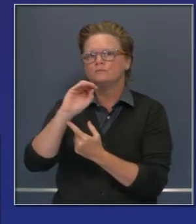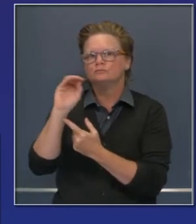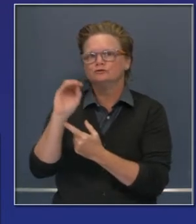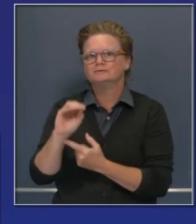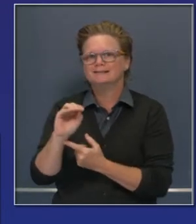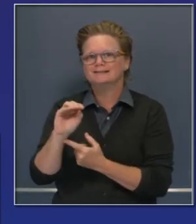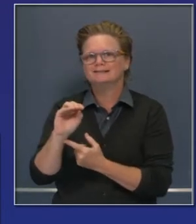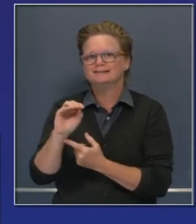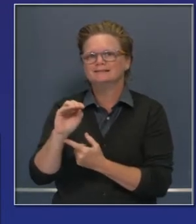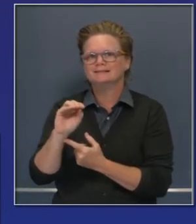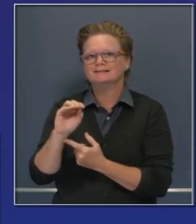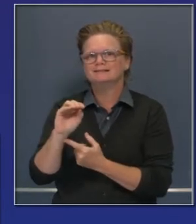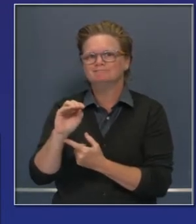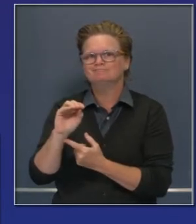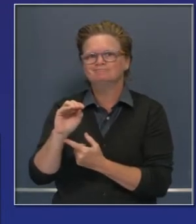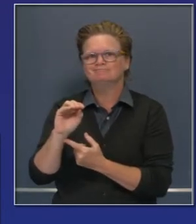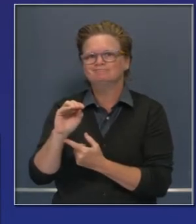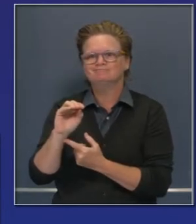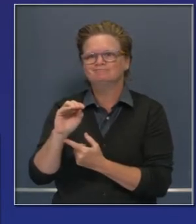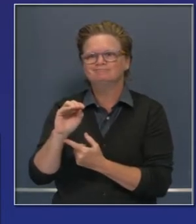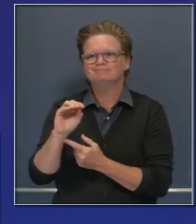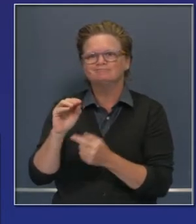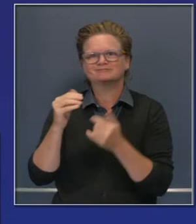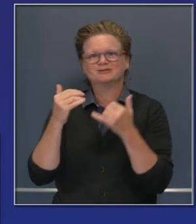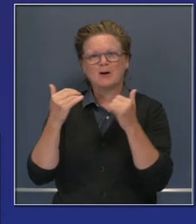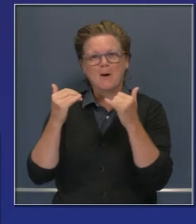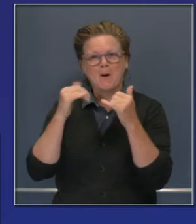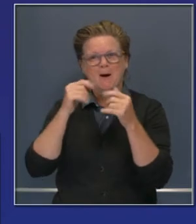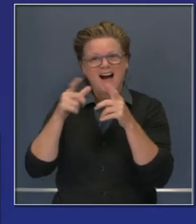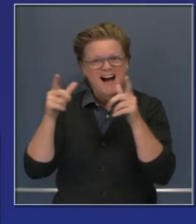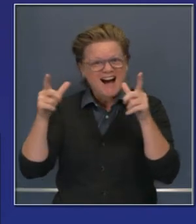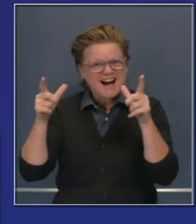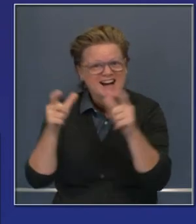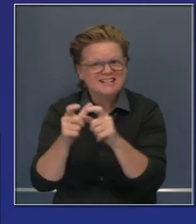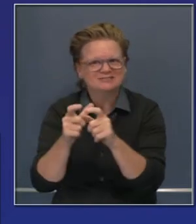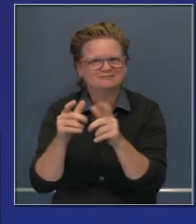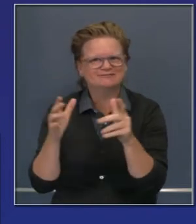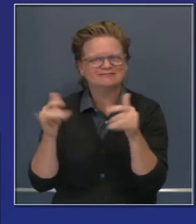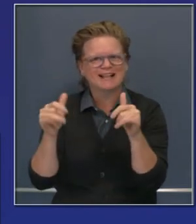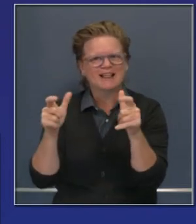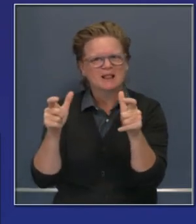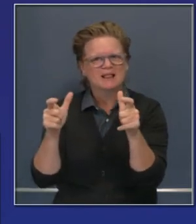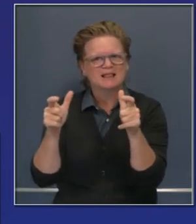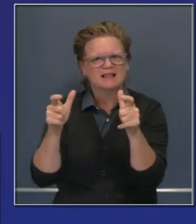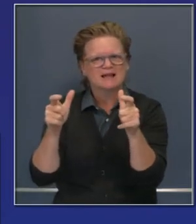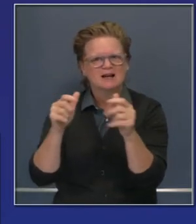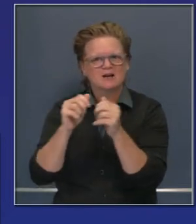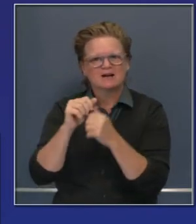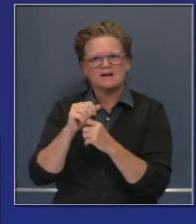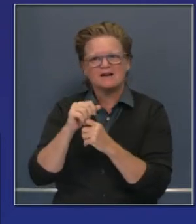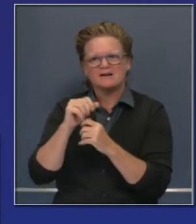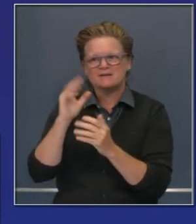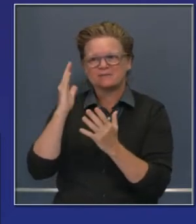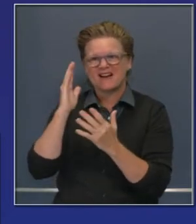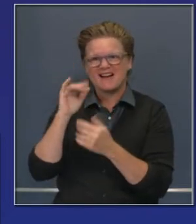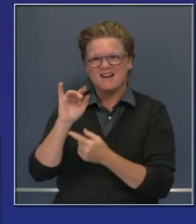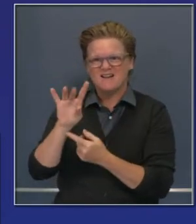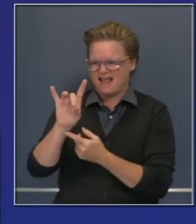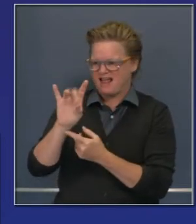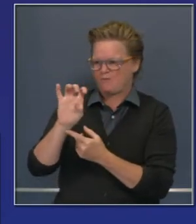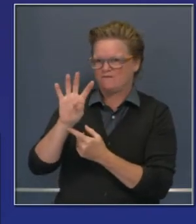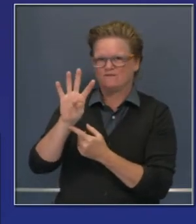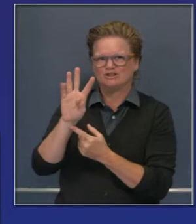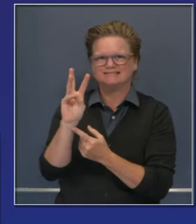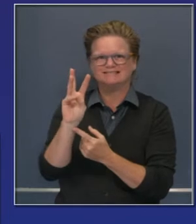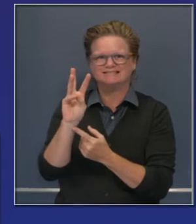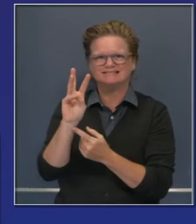la fecha ahora, hemos mejorado esa cifra de contención por 4%. Estamos a 34% comparado a 30%